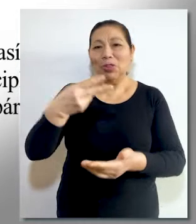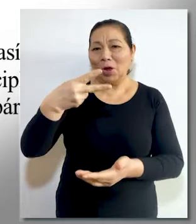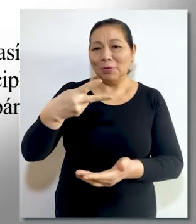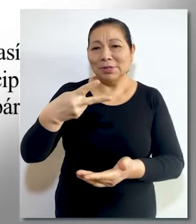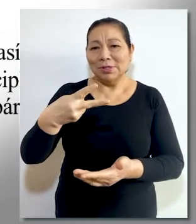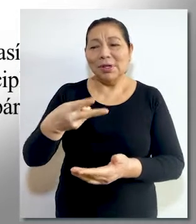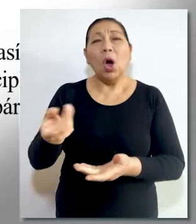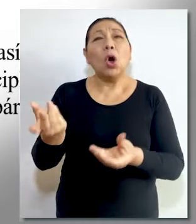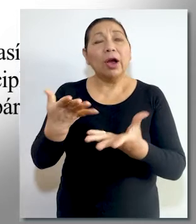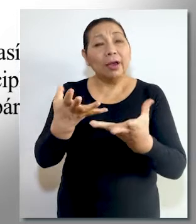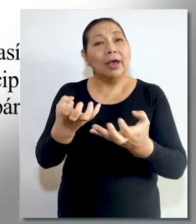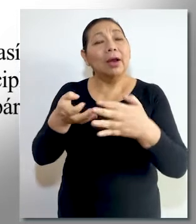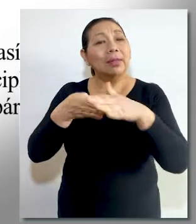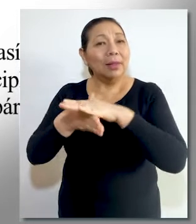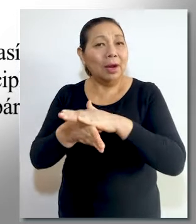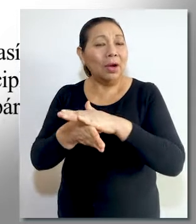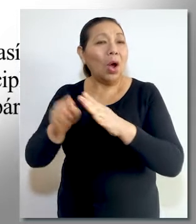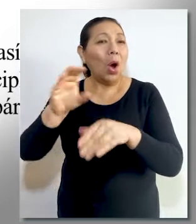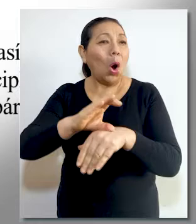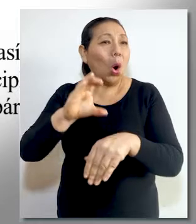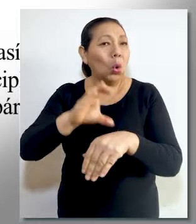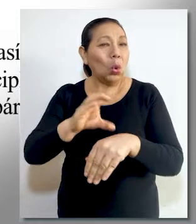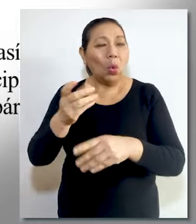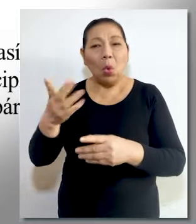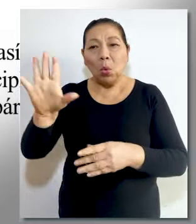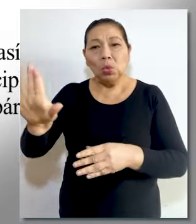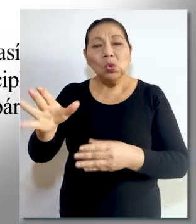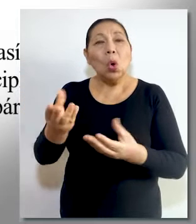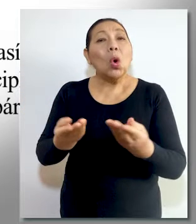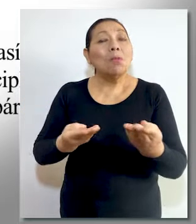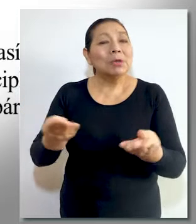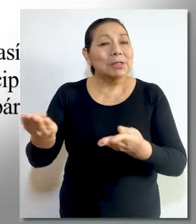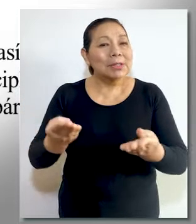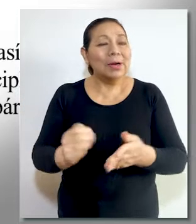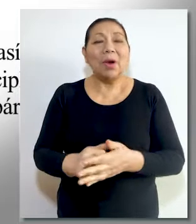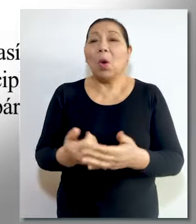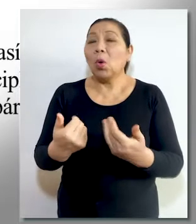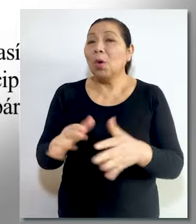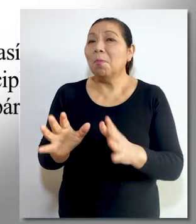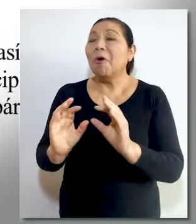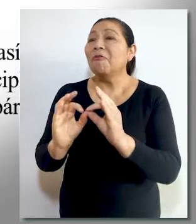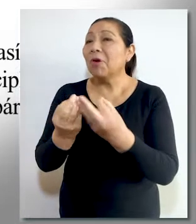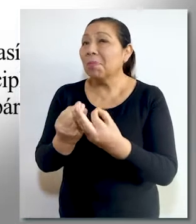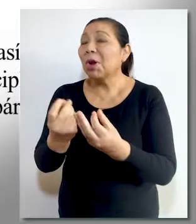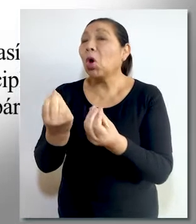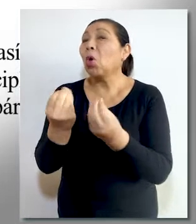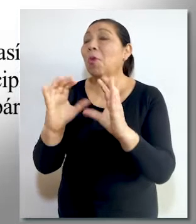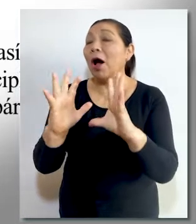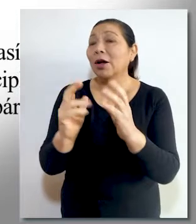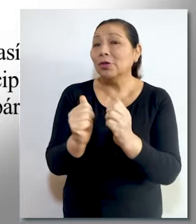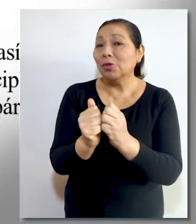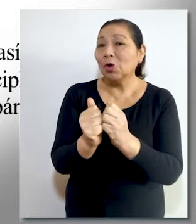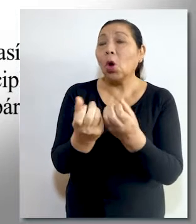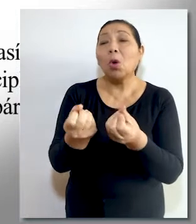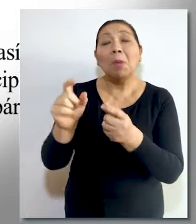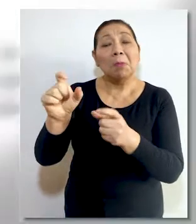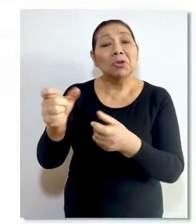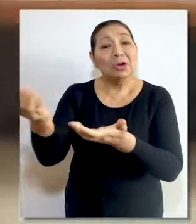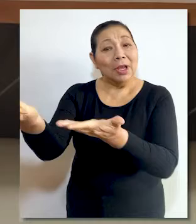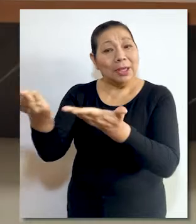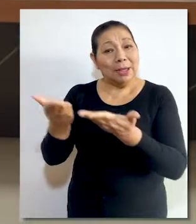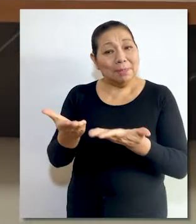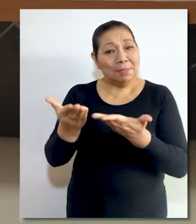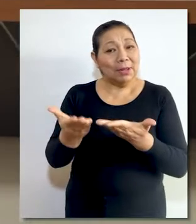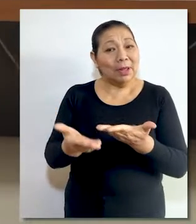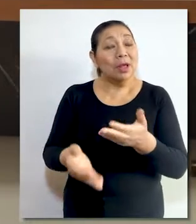ingresar a las instalaciones del club y no hacer uso de sus servicios, sea como familiar de asociado o como invitado.